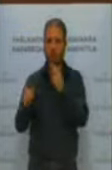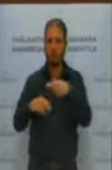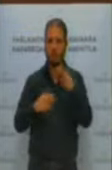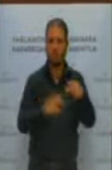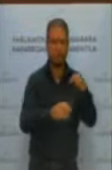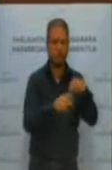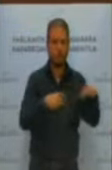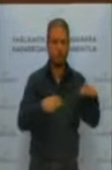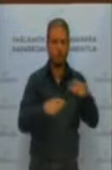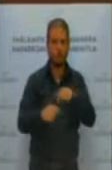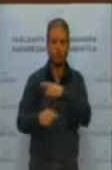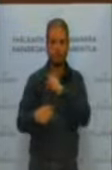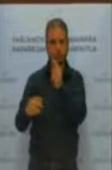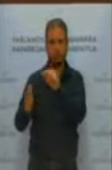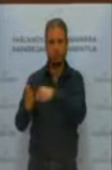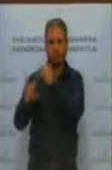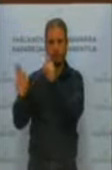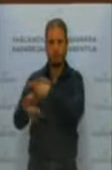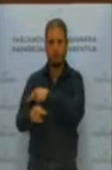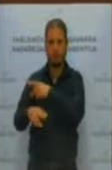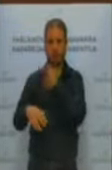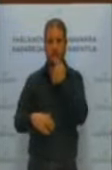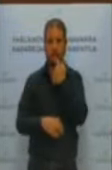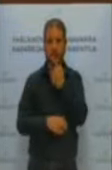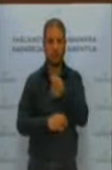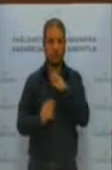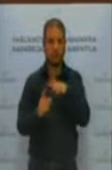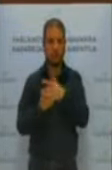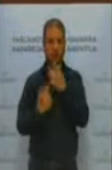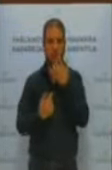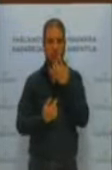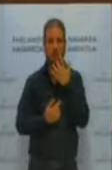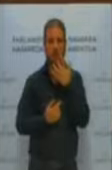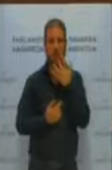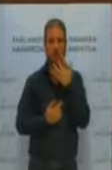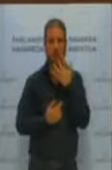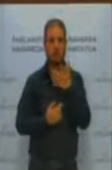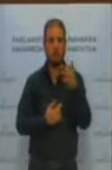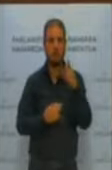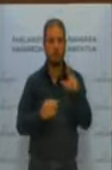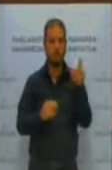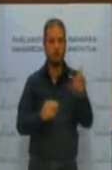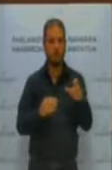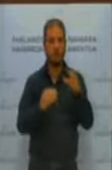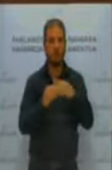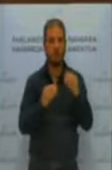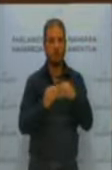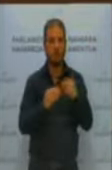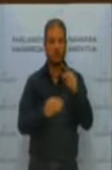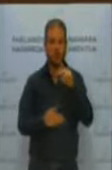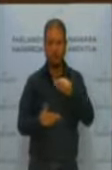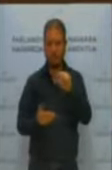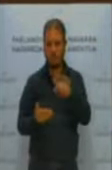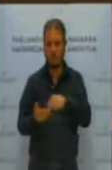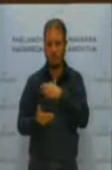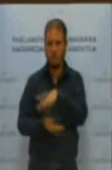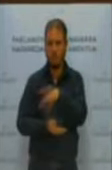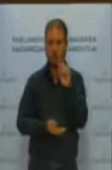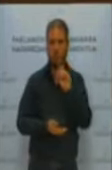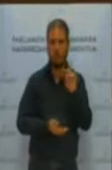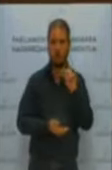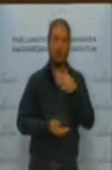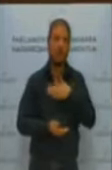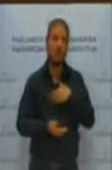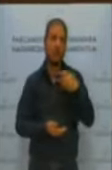justicia, usted cita una serie de casos que es cuando el cliente no sabe o no comprende lo que firma, y usted ha dicho, no, pues es que quiero entender